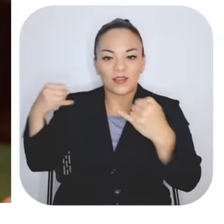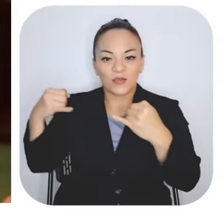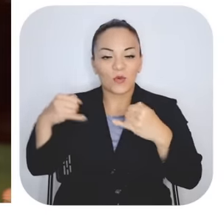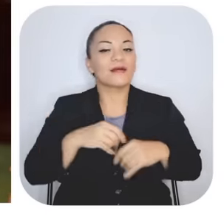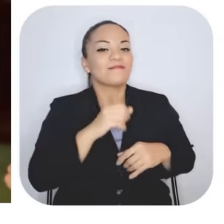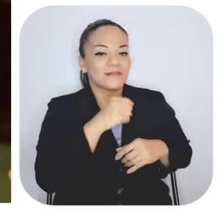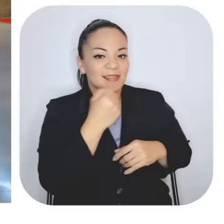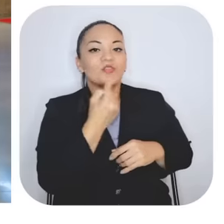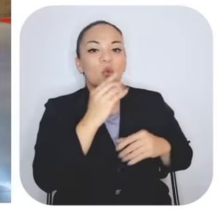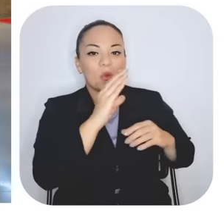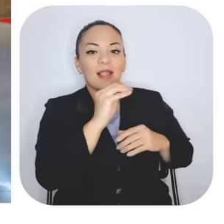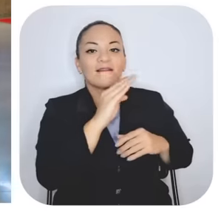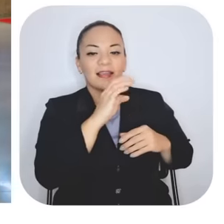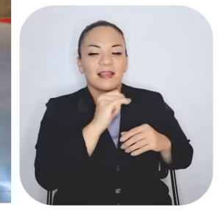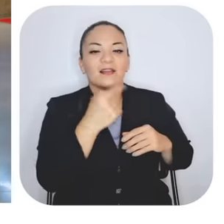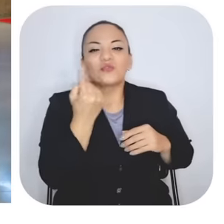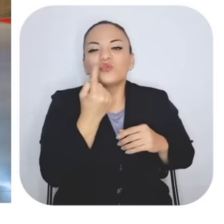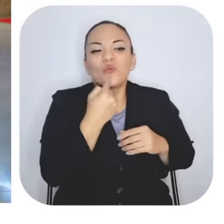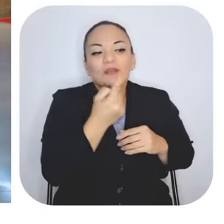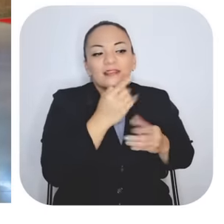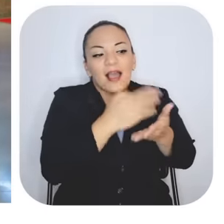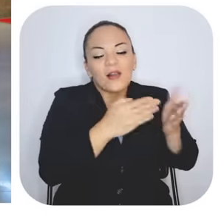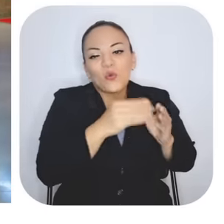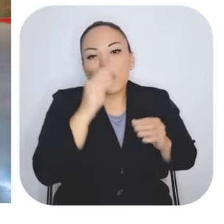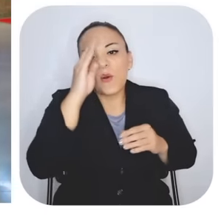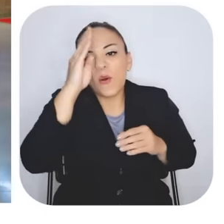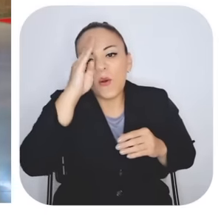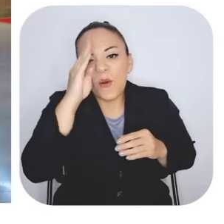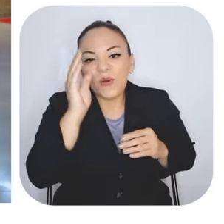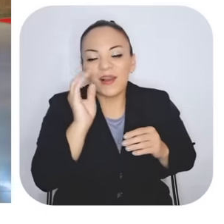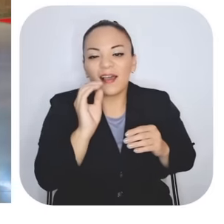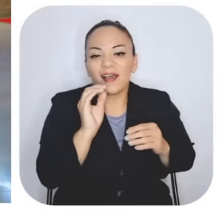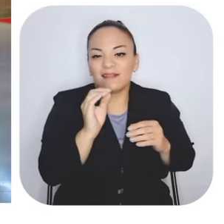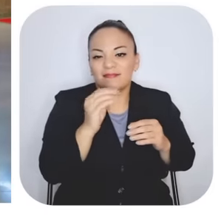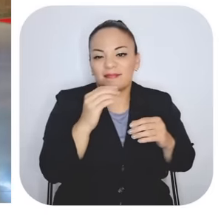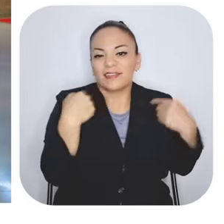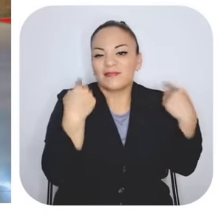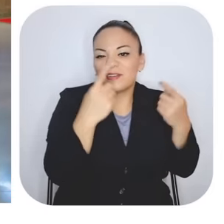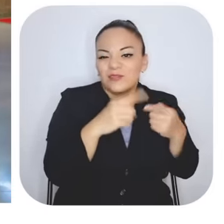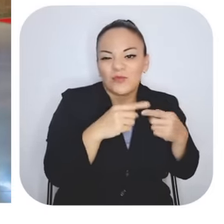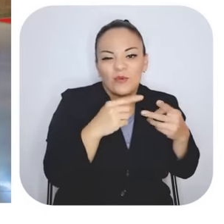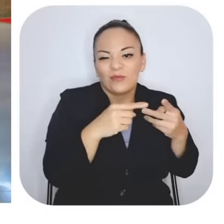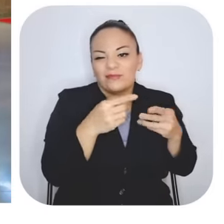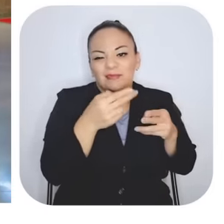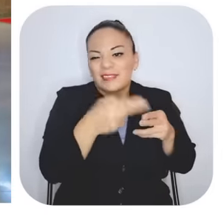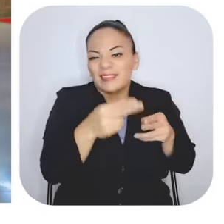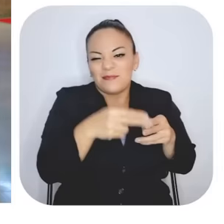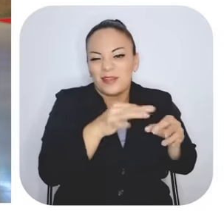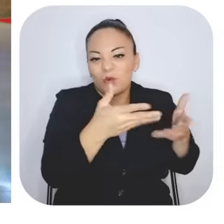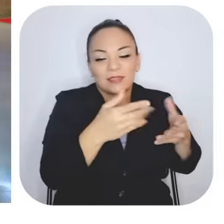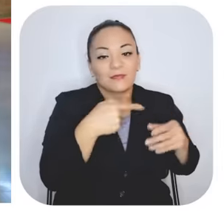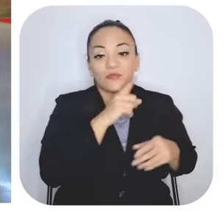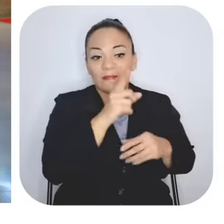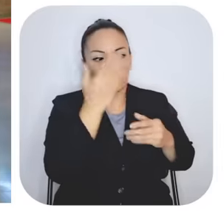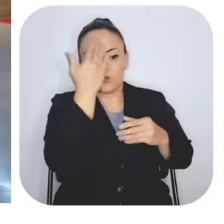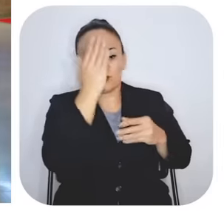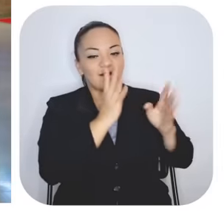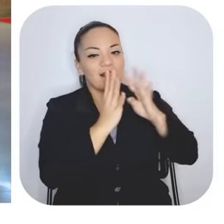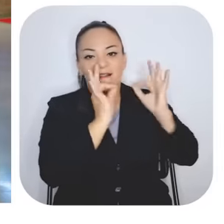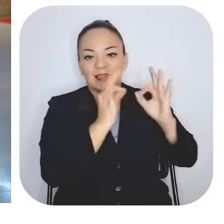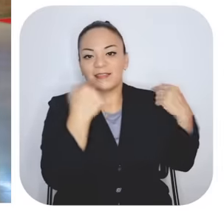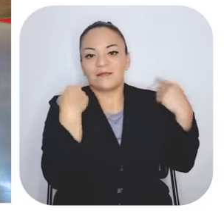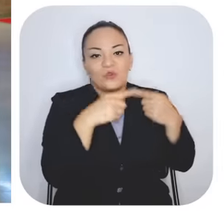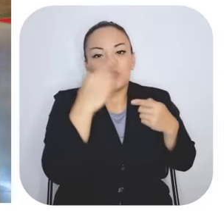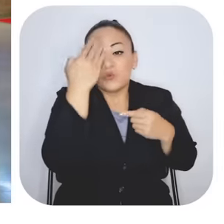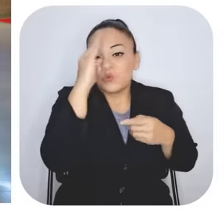Sabía, pero en algunas, o lo más principal, los saludos y cosillas así, pero no sabía hablar. Entonces,